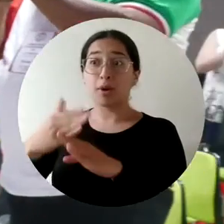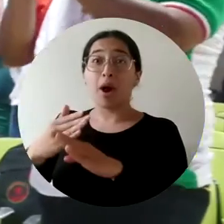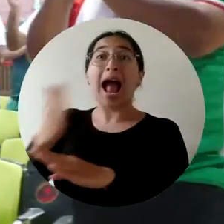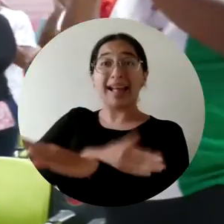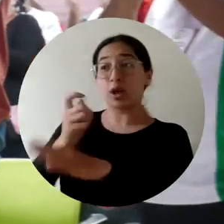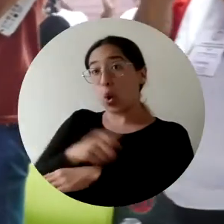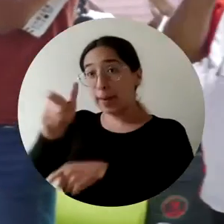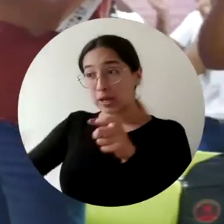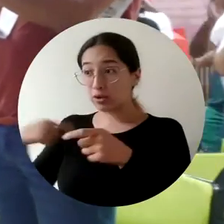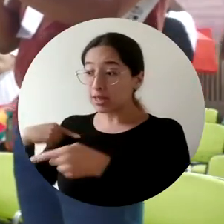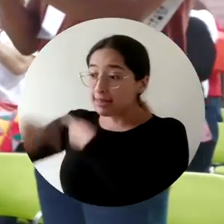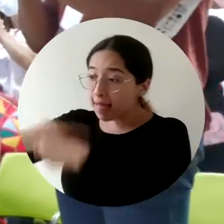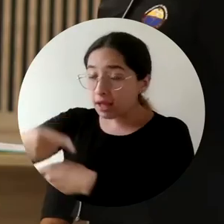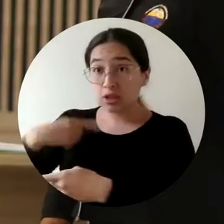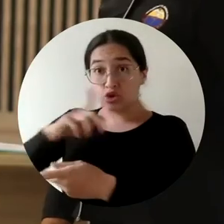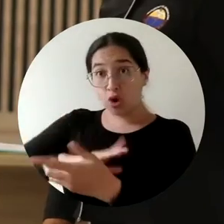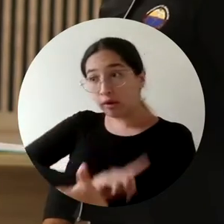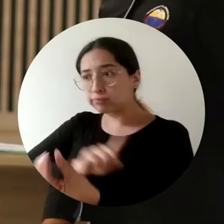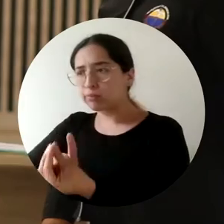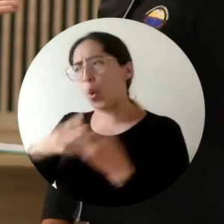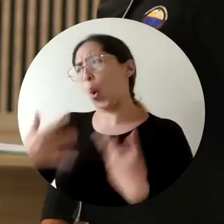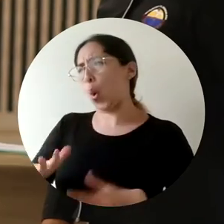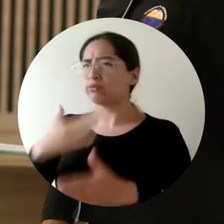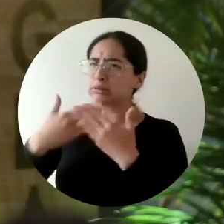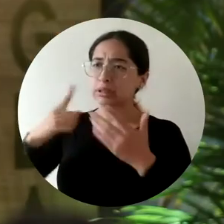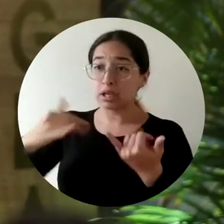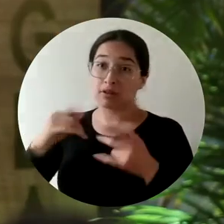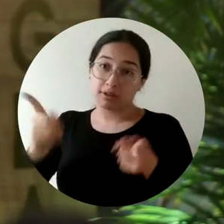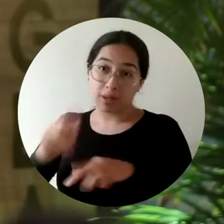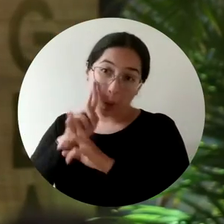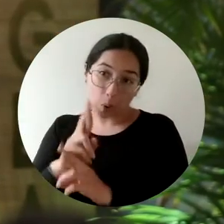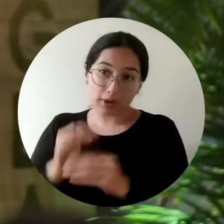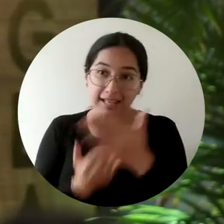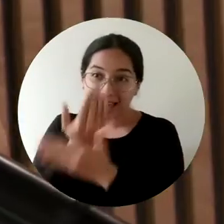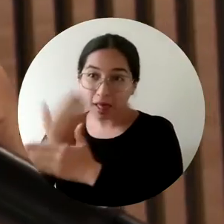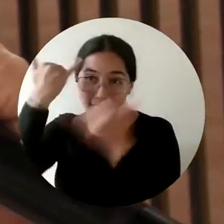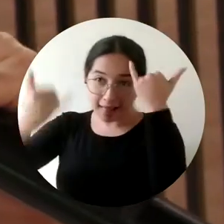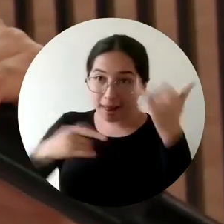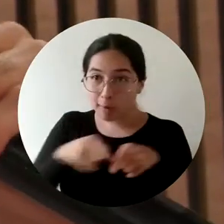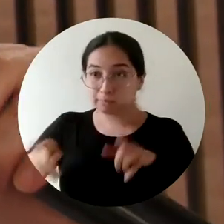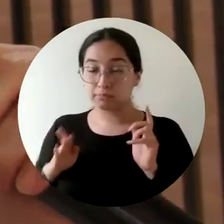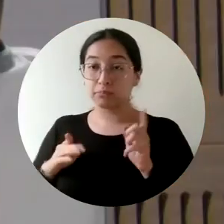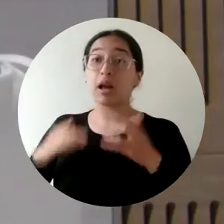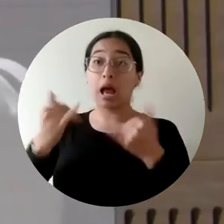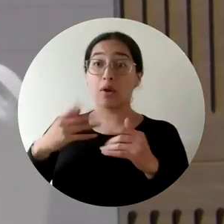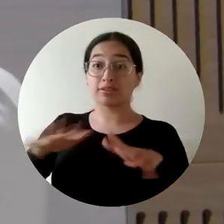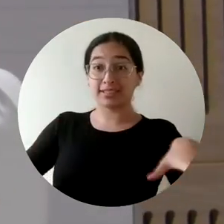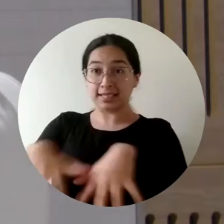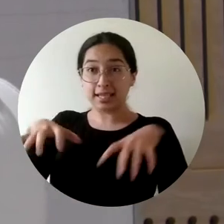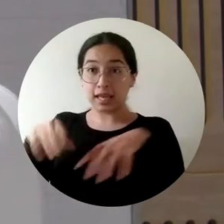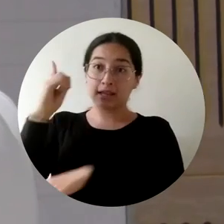venían desde antes de que yo llegara y es, digamos que un reconocimiento también a las nuevas ideas. Por otro lado, la Asamblea